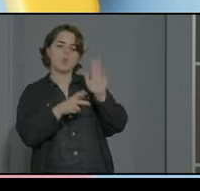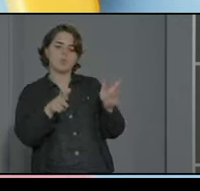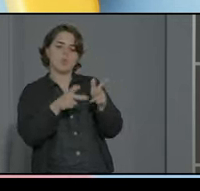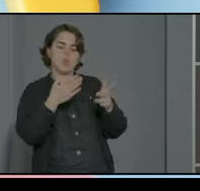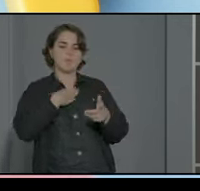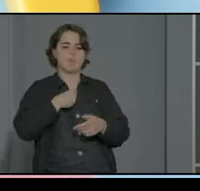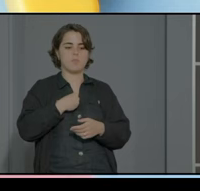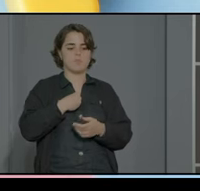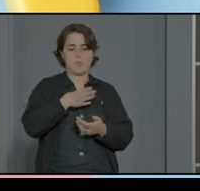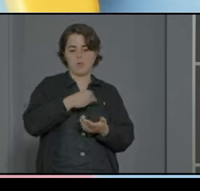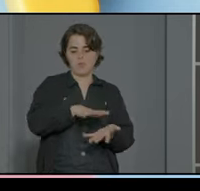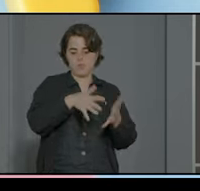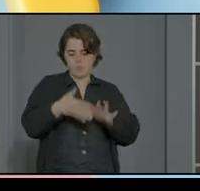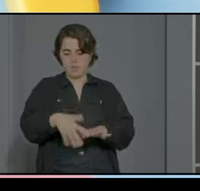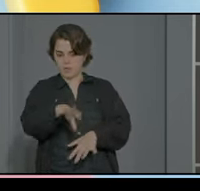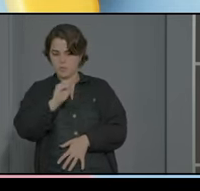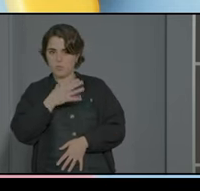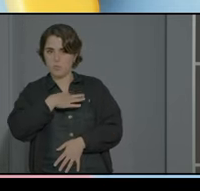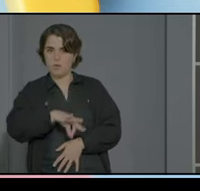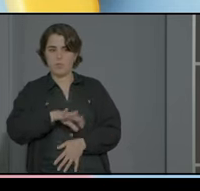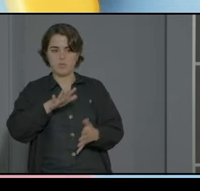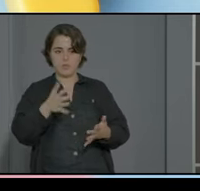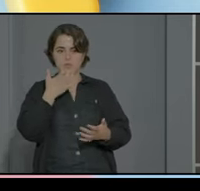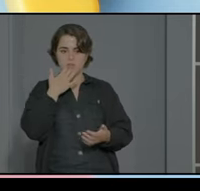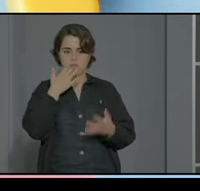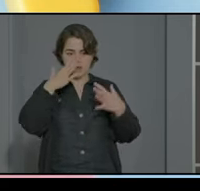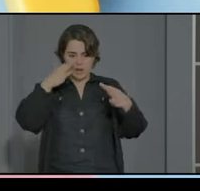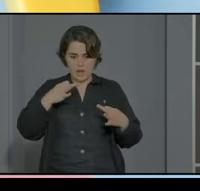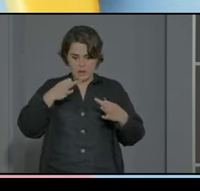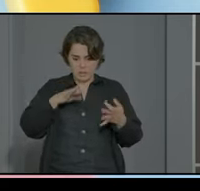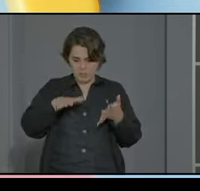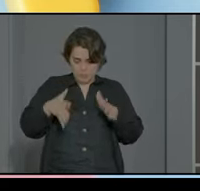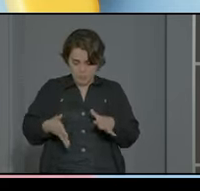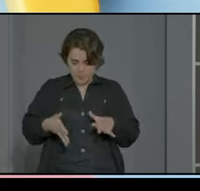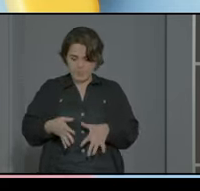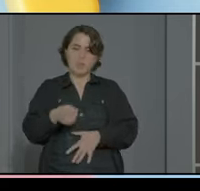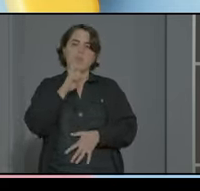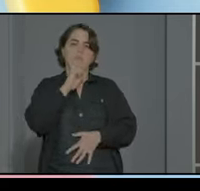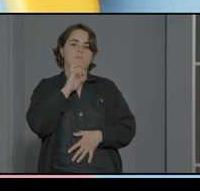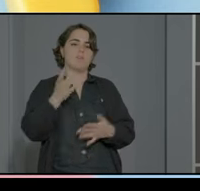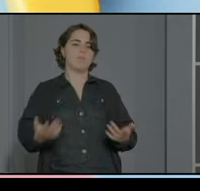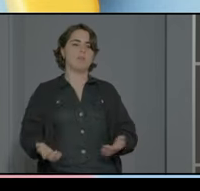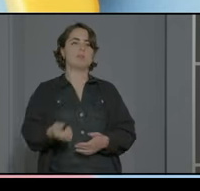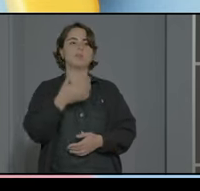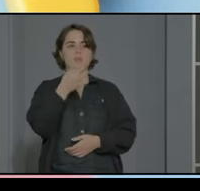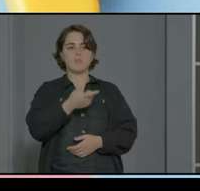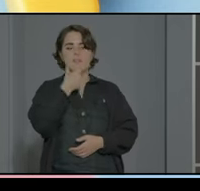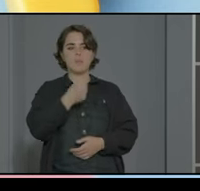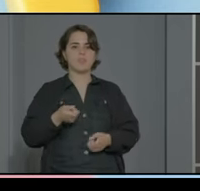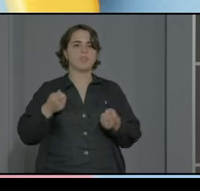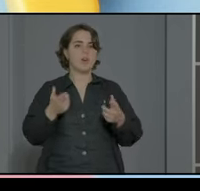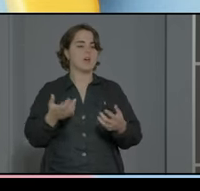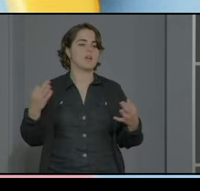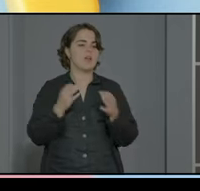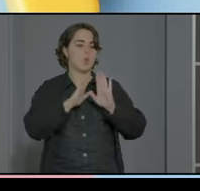él puede comprender perfectamente lo que tiene que hacer pero cuando se pone eso en acción es mucho más difícil y porque tenemos que facilitar lo